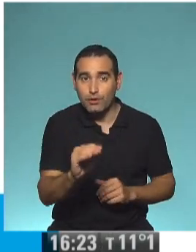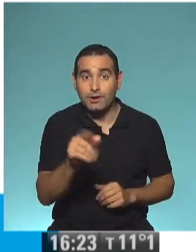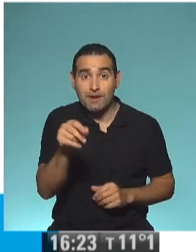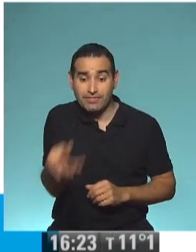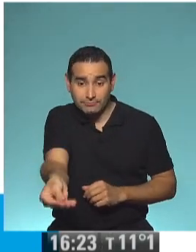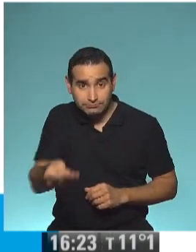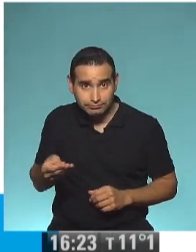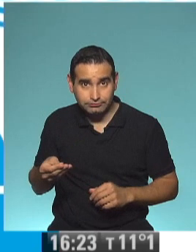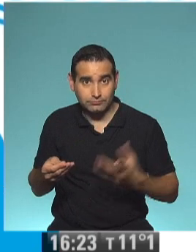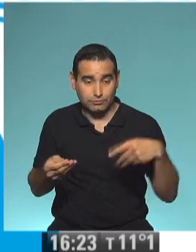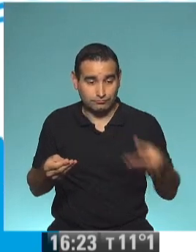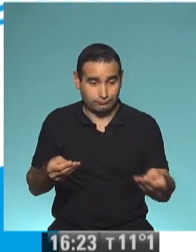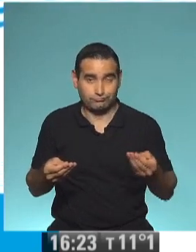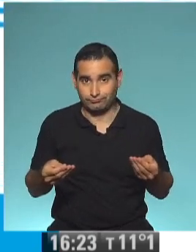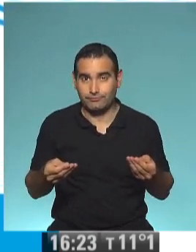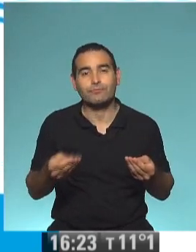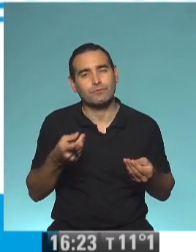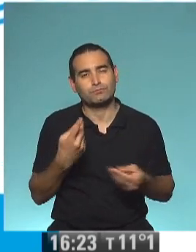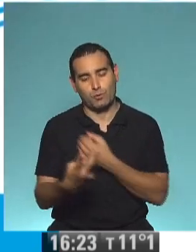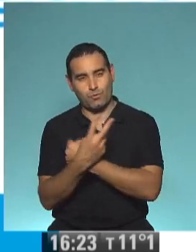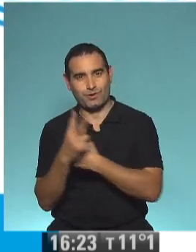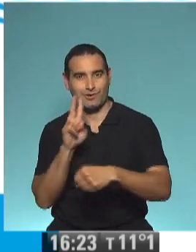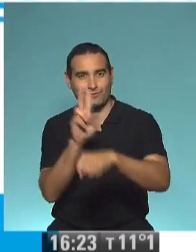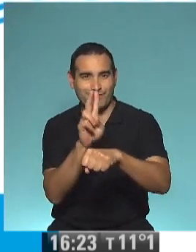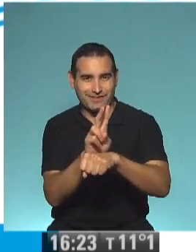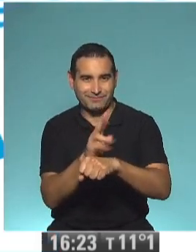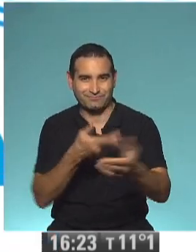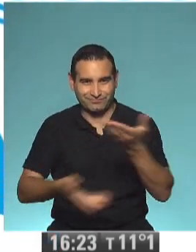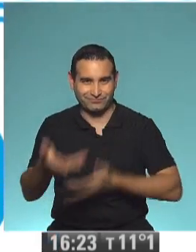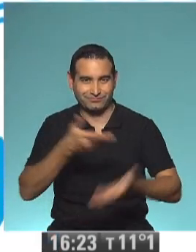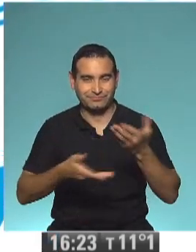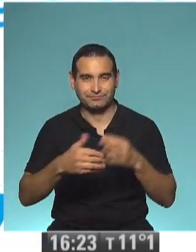dinero y el comprobante. Cuidémonos entre todos y todas.